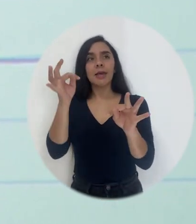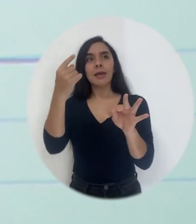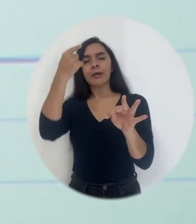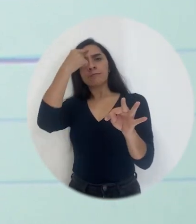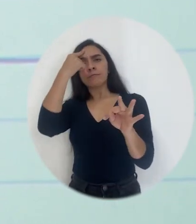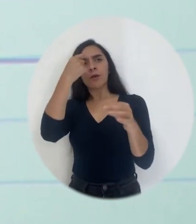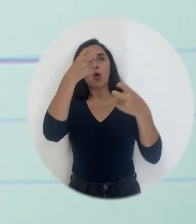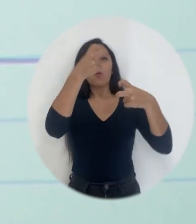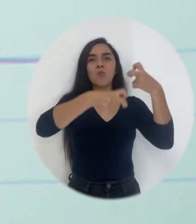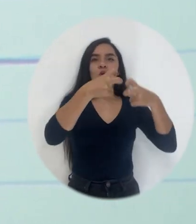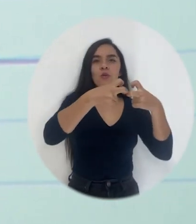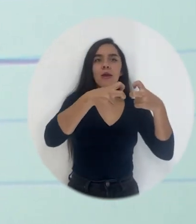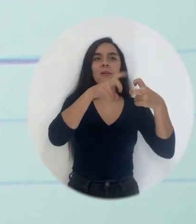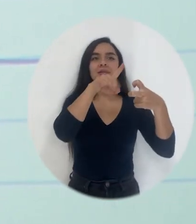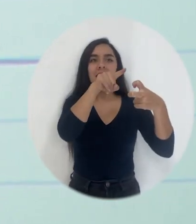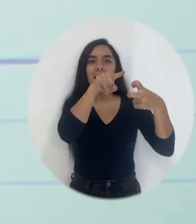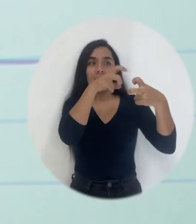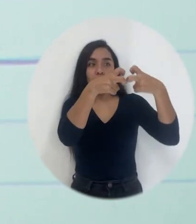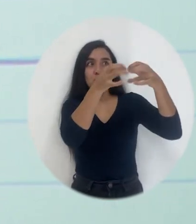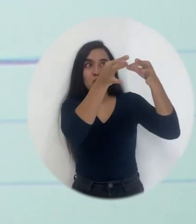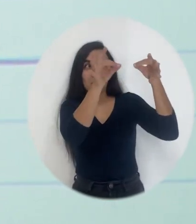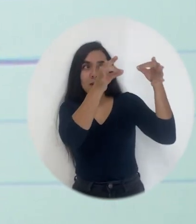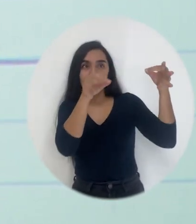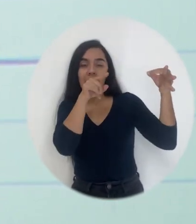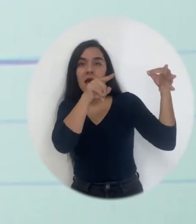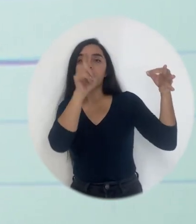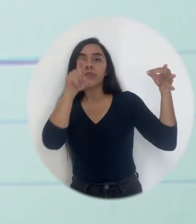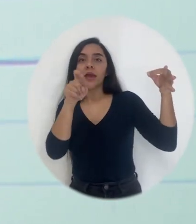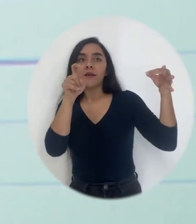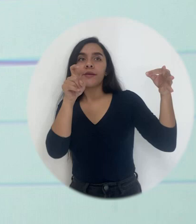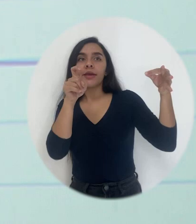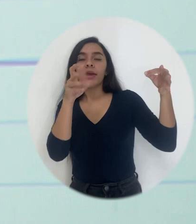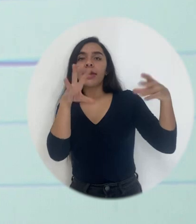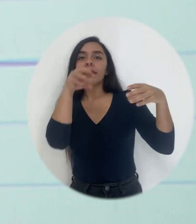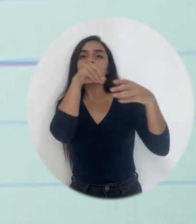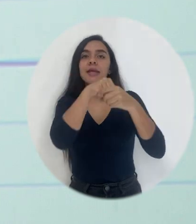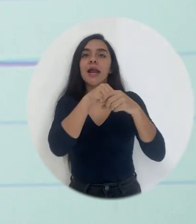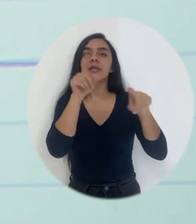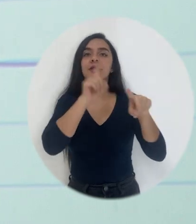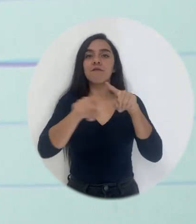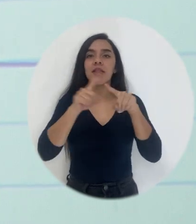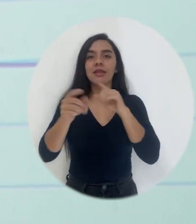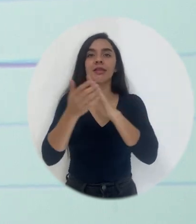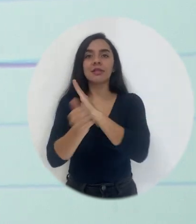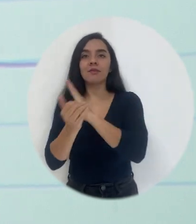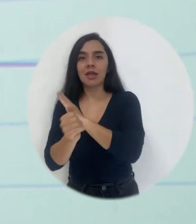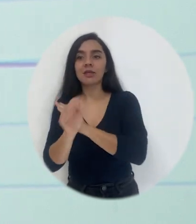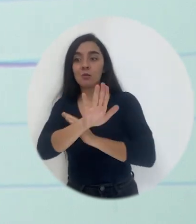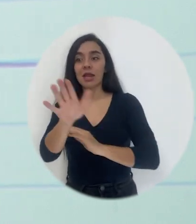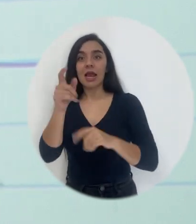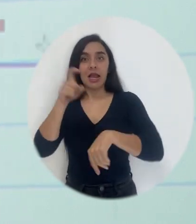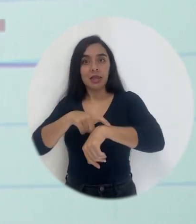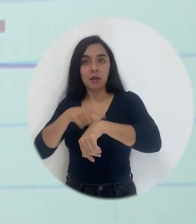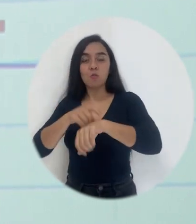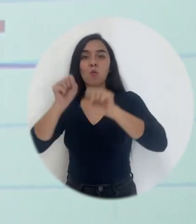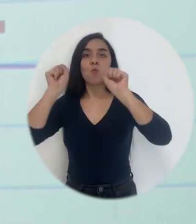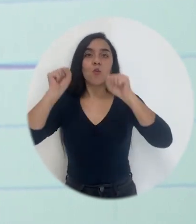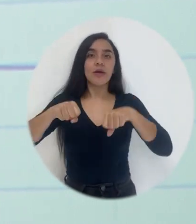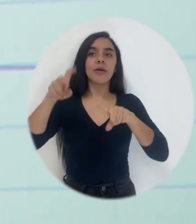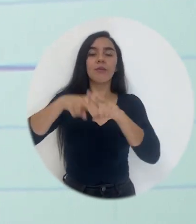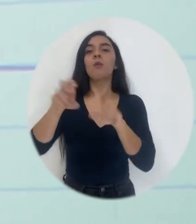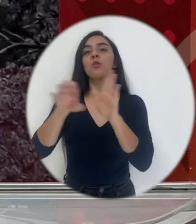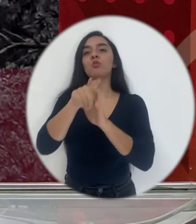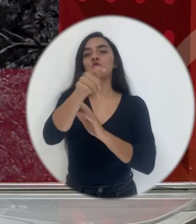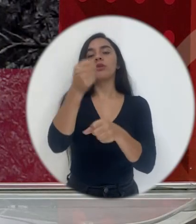crear problemas ricos donde mezclen diferentes habilidades para que el tiempo se les rinda, ¿verdad? Porque si usted está